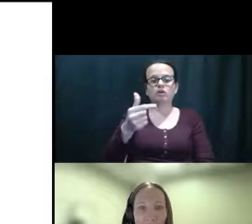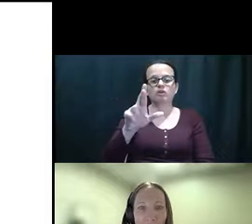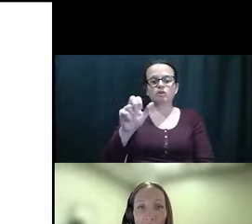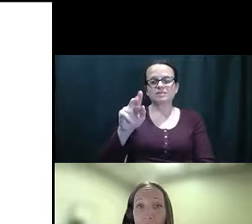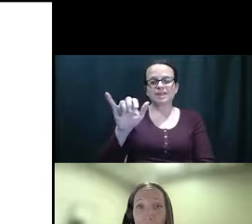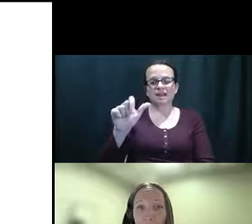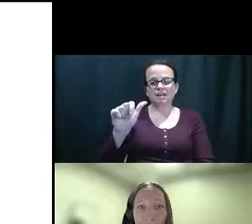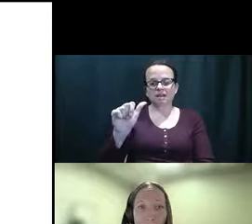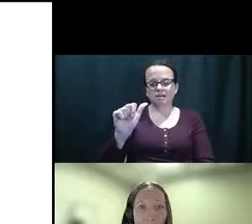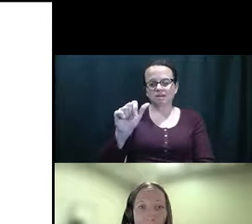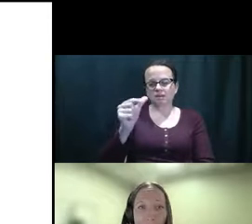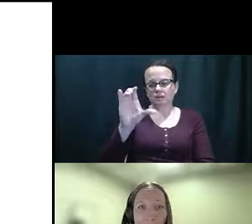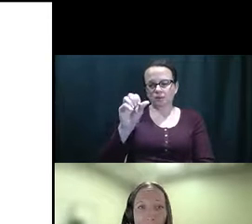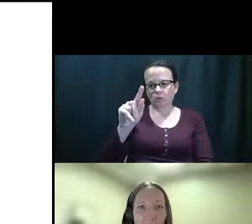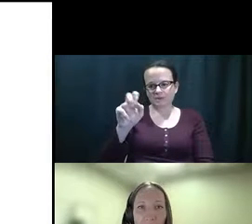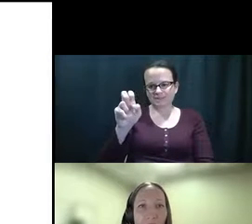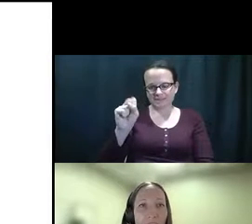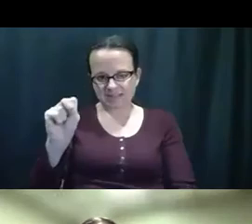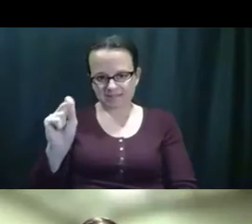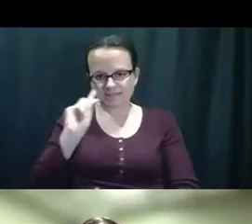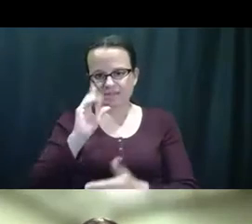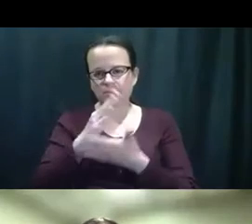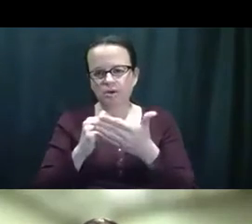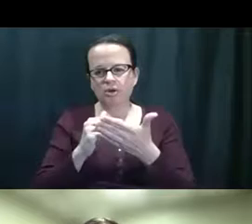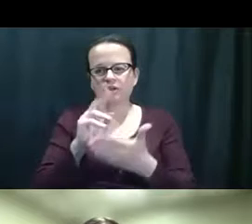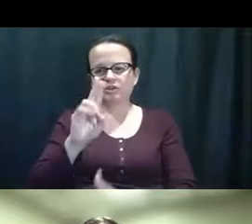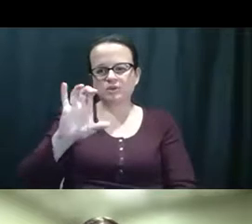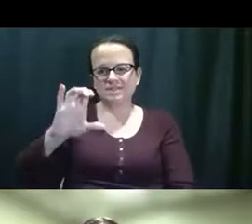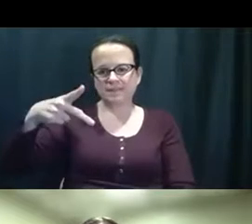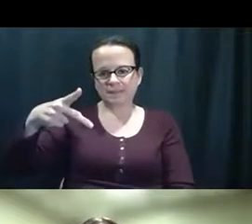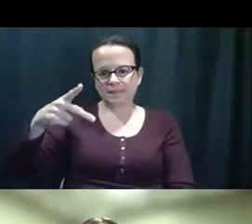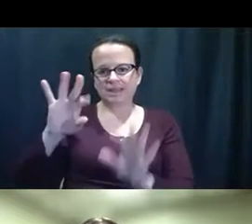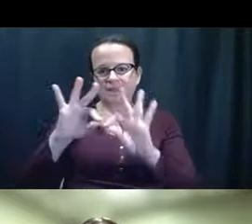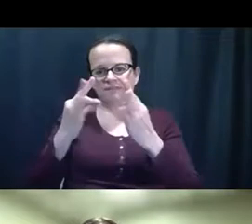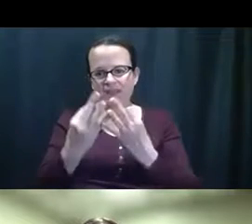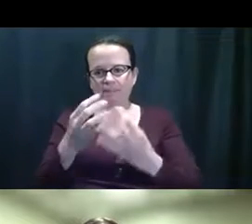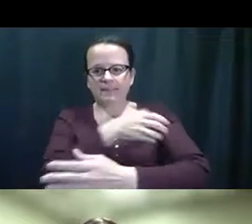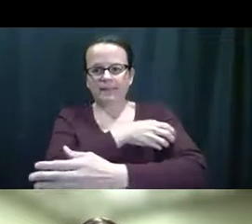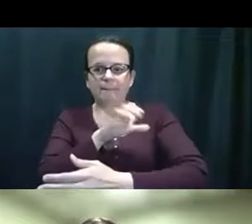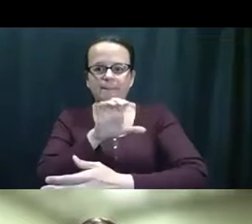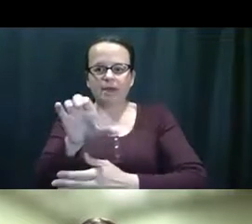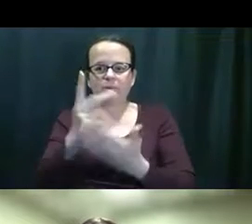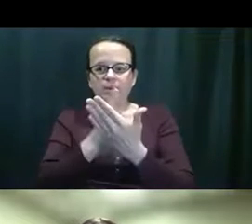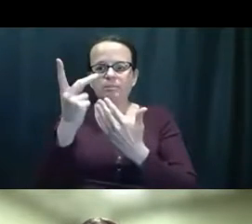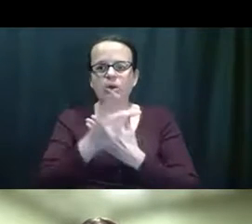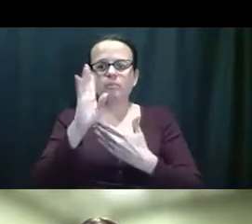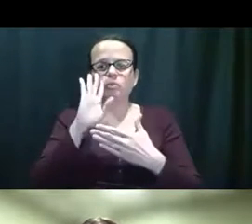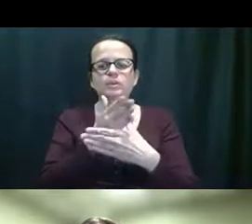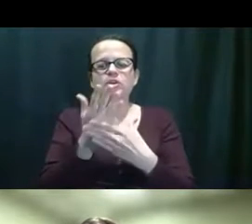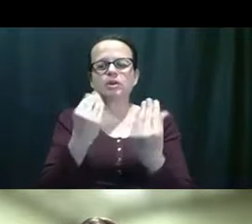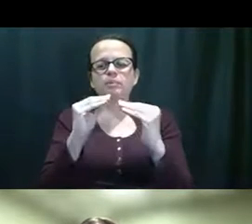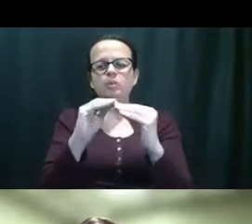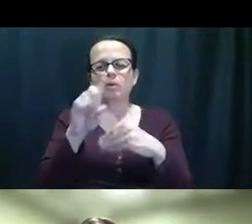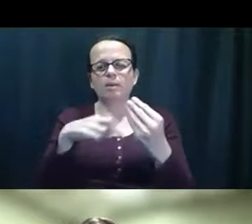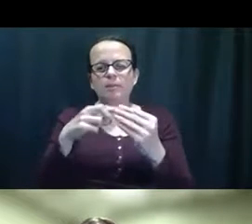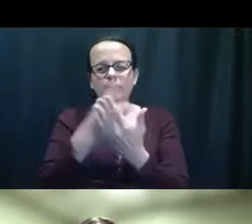corte el terapista de de matrimonios y familias licenciadas y también es parte de el